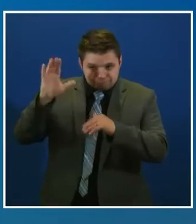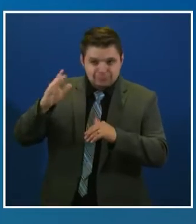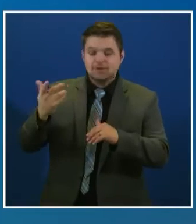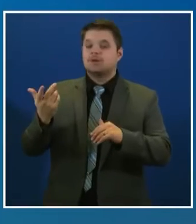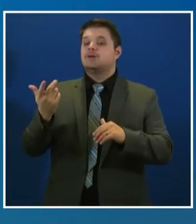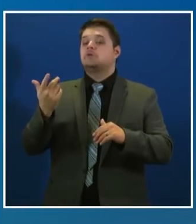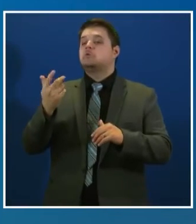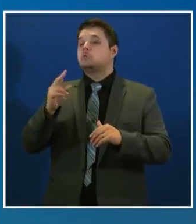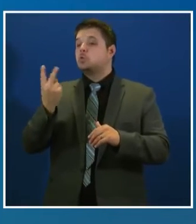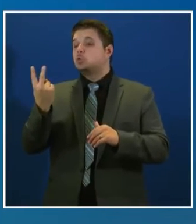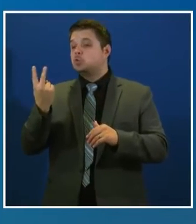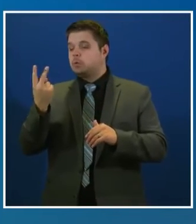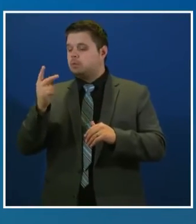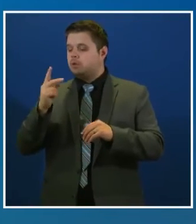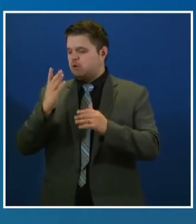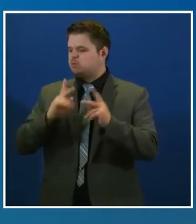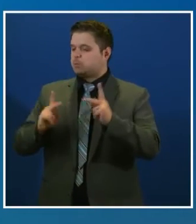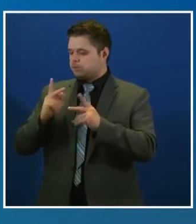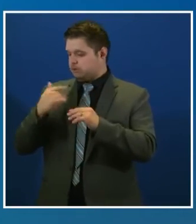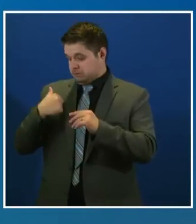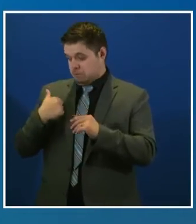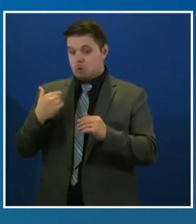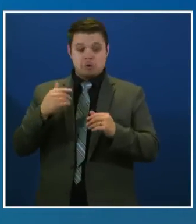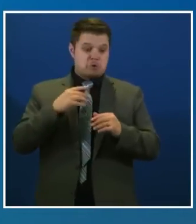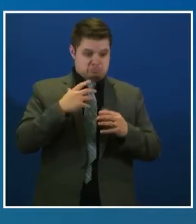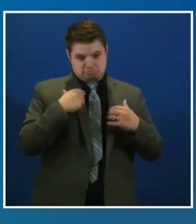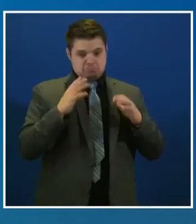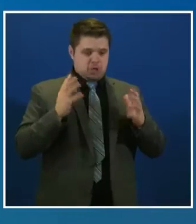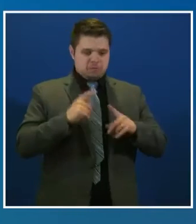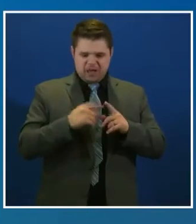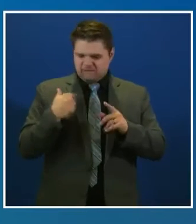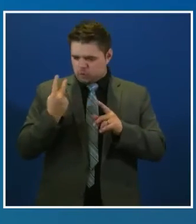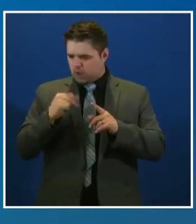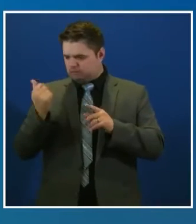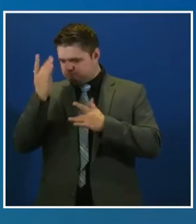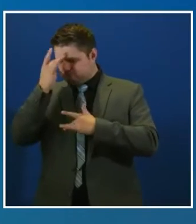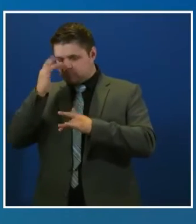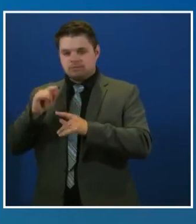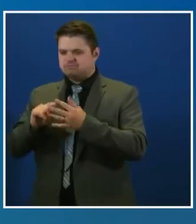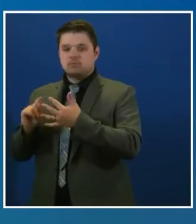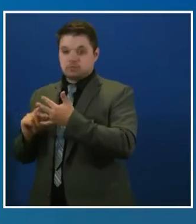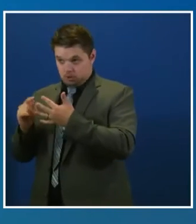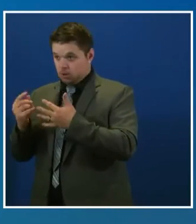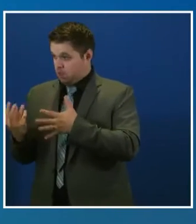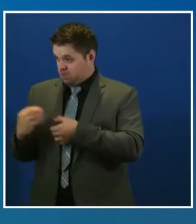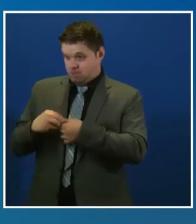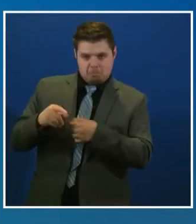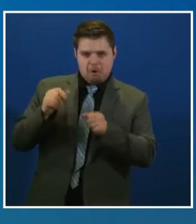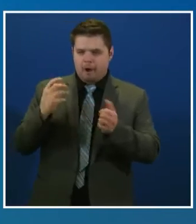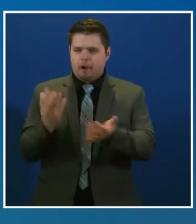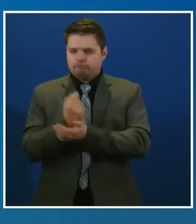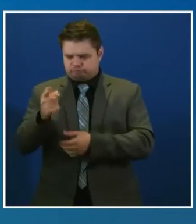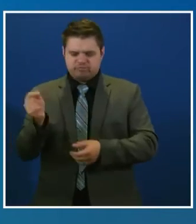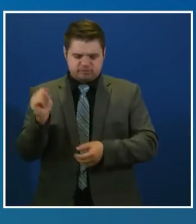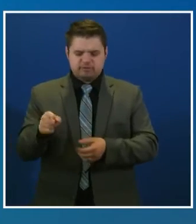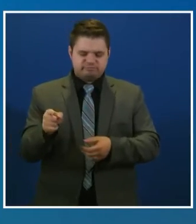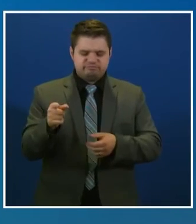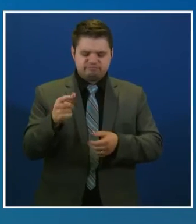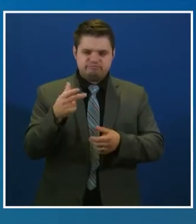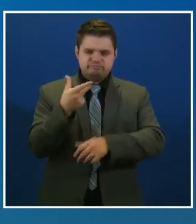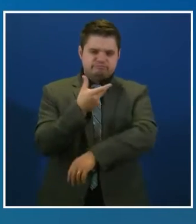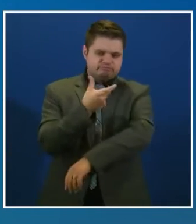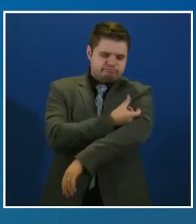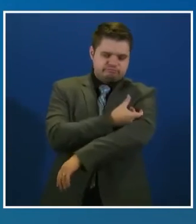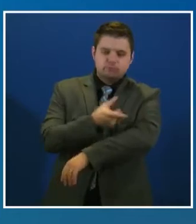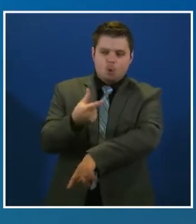incluyendo cáncer, diabetes y cardiopatías, calificarán para recibir la